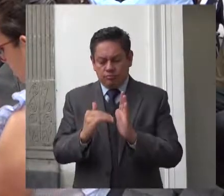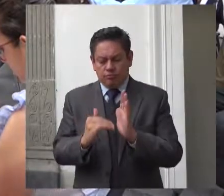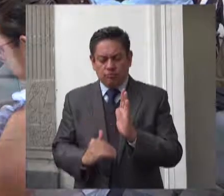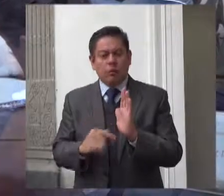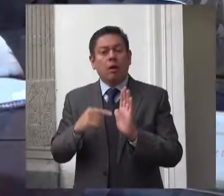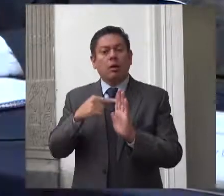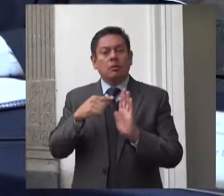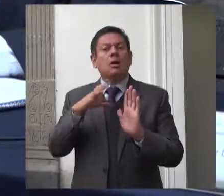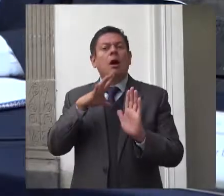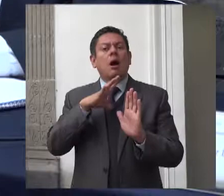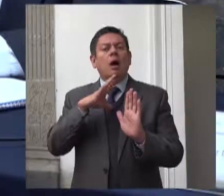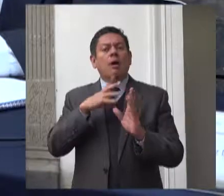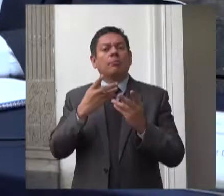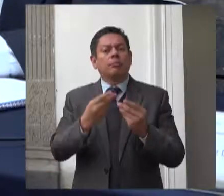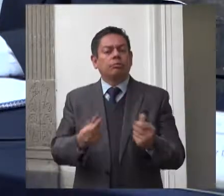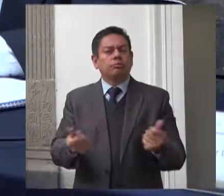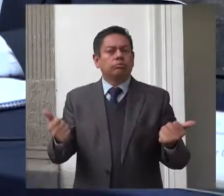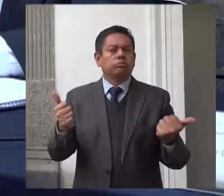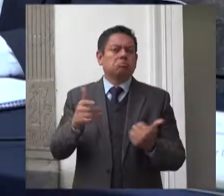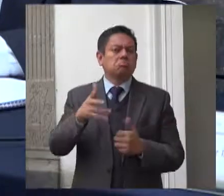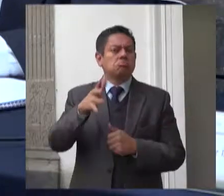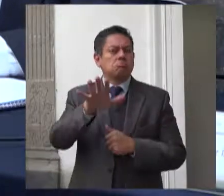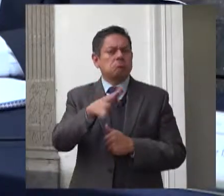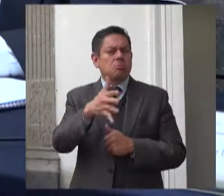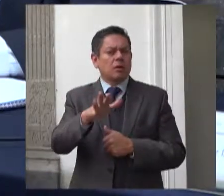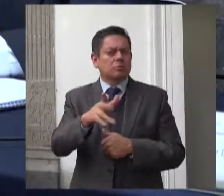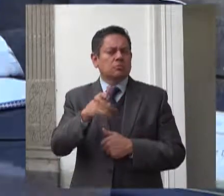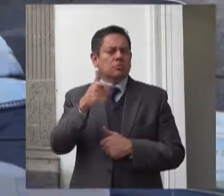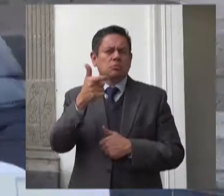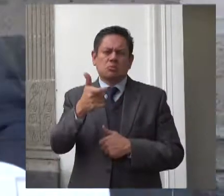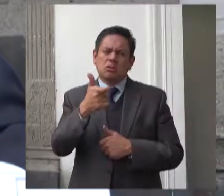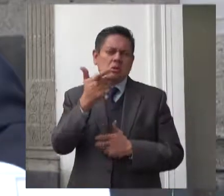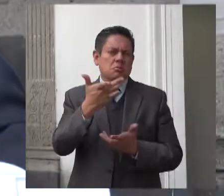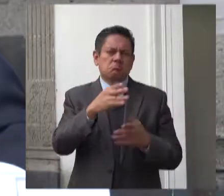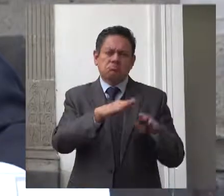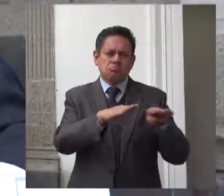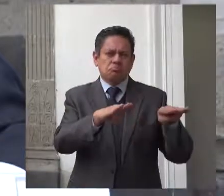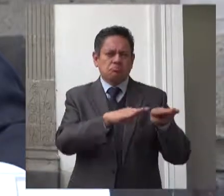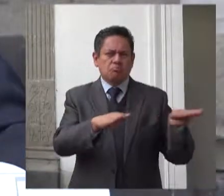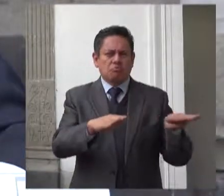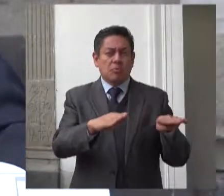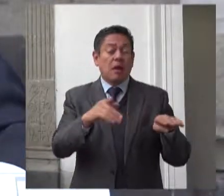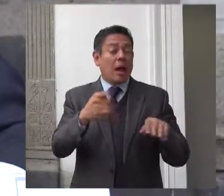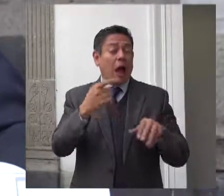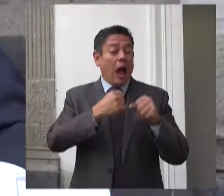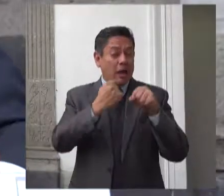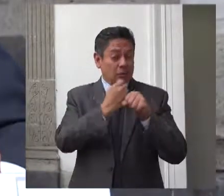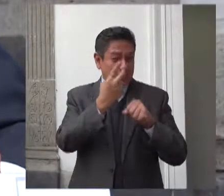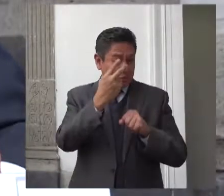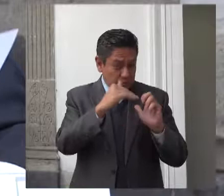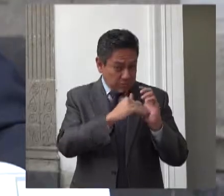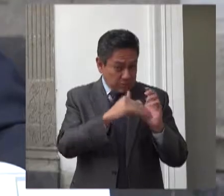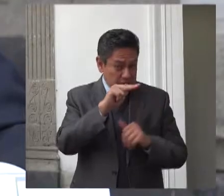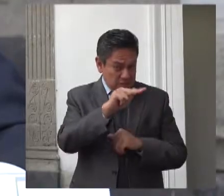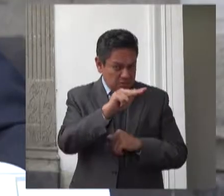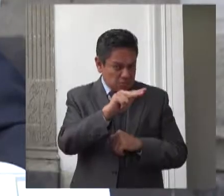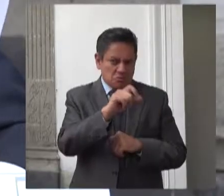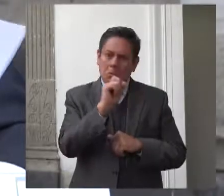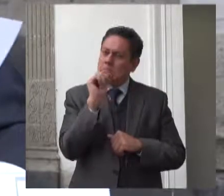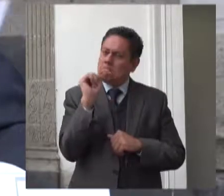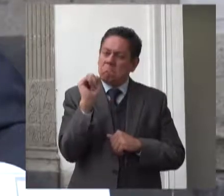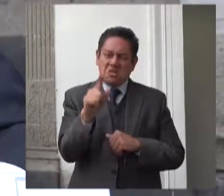al menos con la misma proporción de recursos con los que fueron aprobados en el ejercicio fiscal